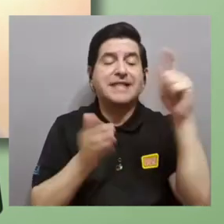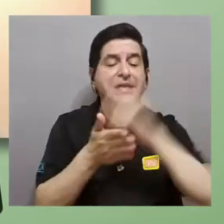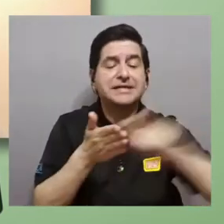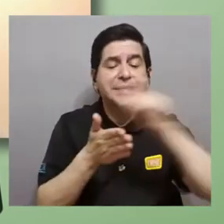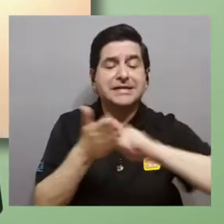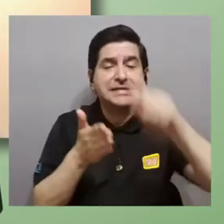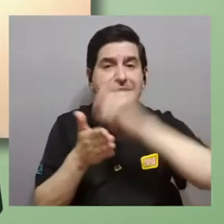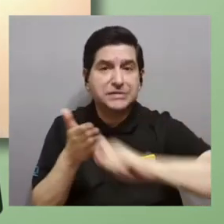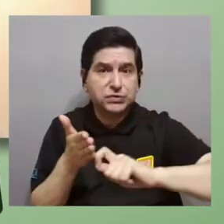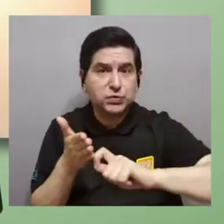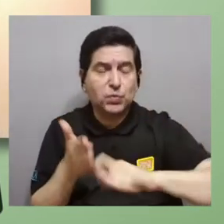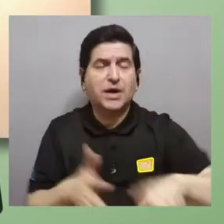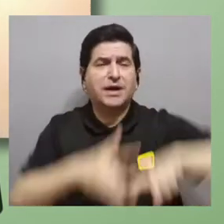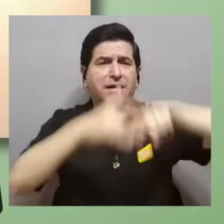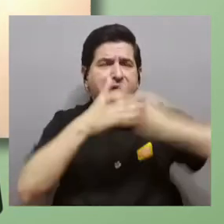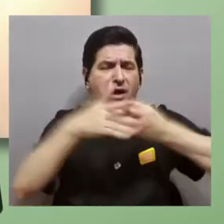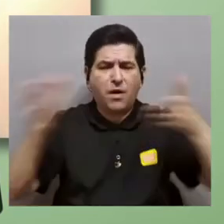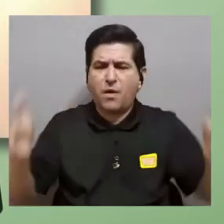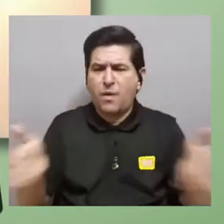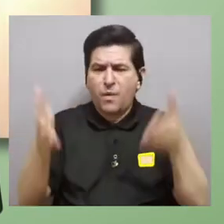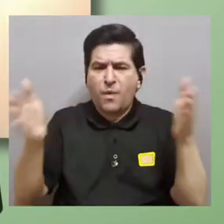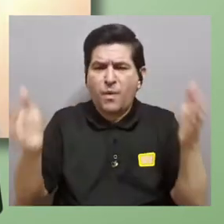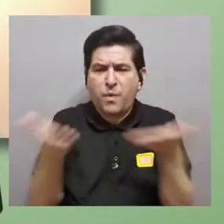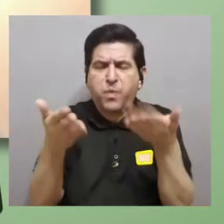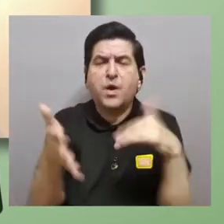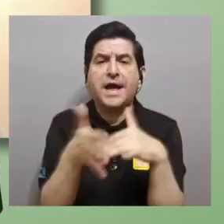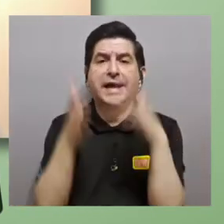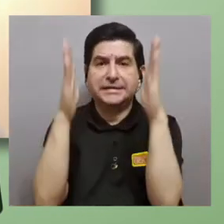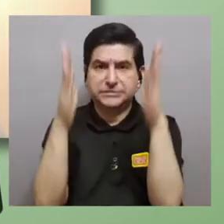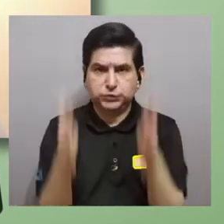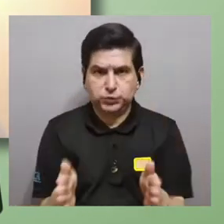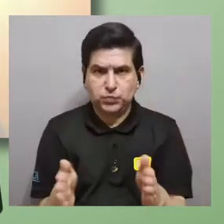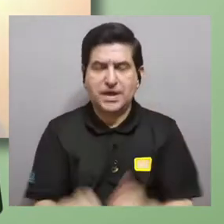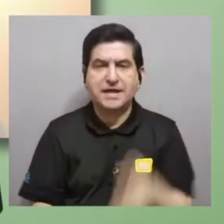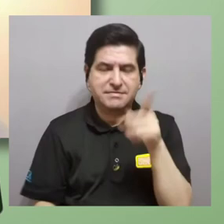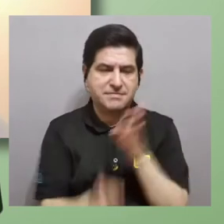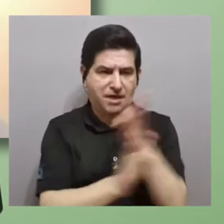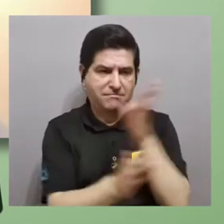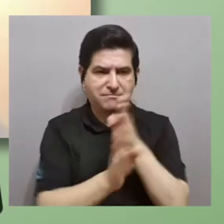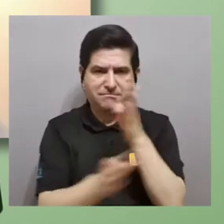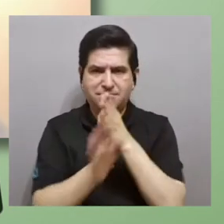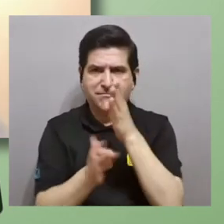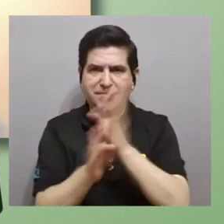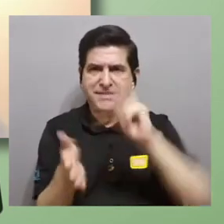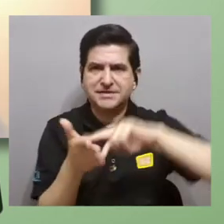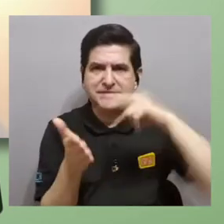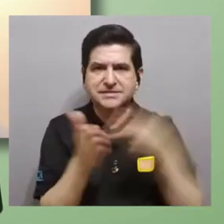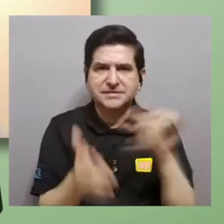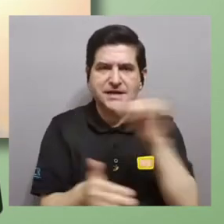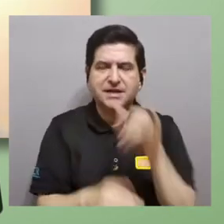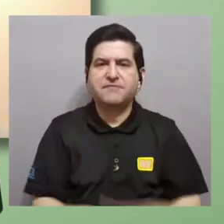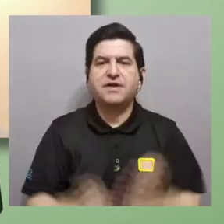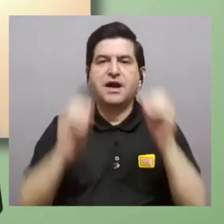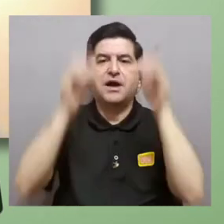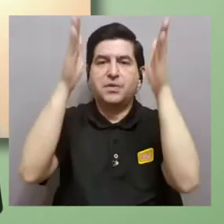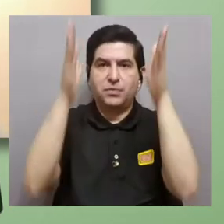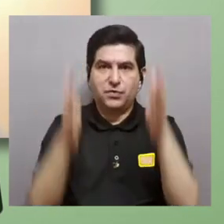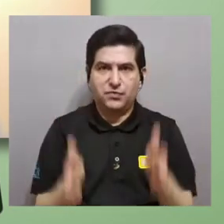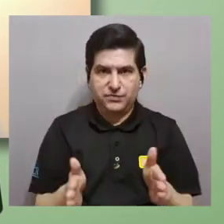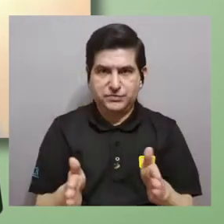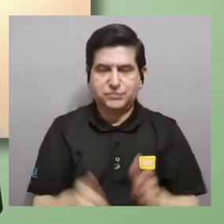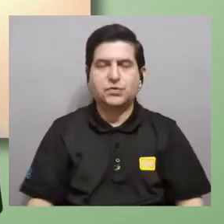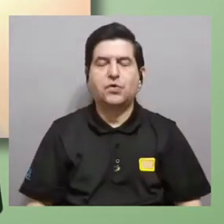escuelas empezar a motivar a los estudiantes a esas carreras y eso implica también profesores